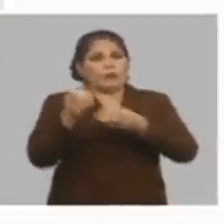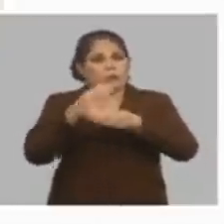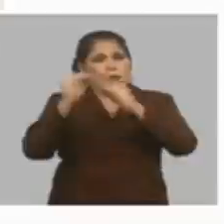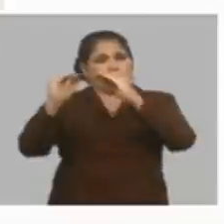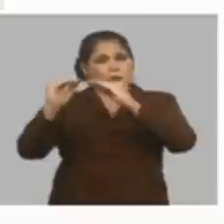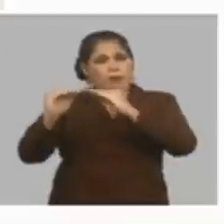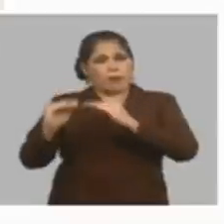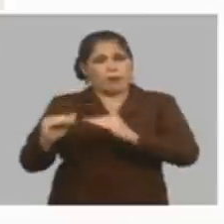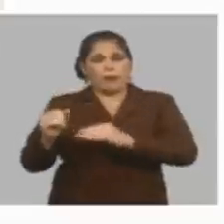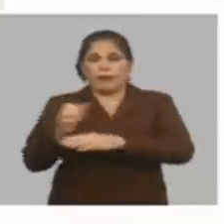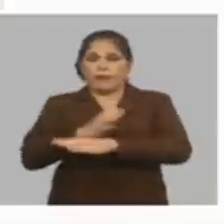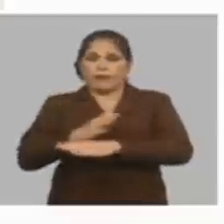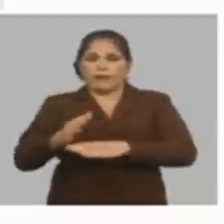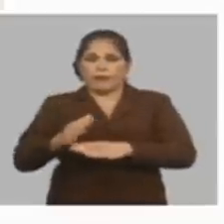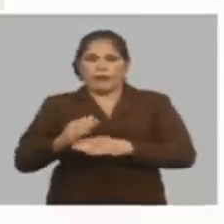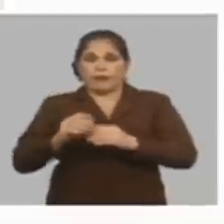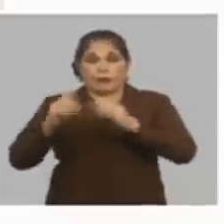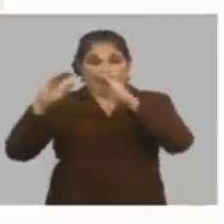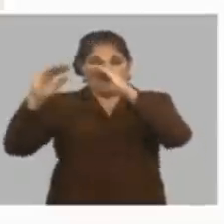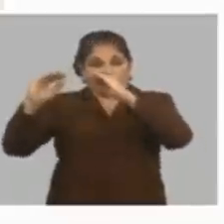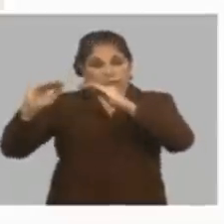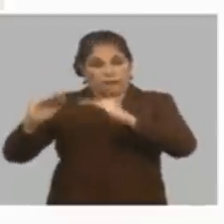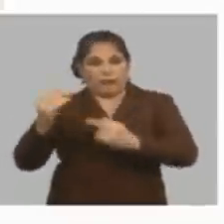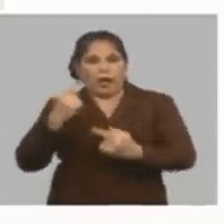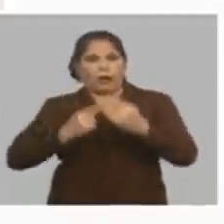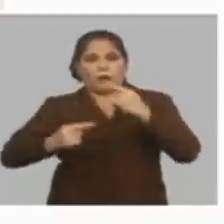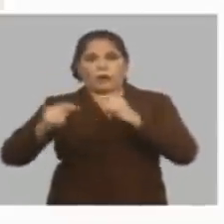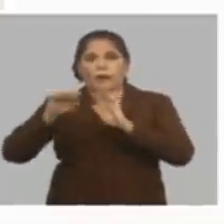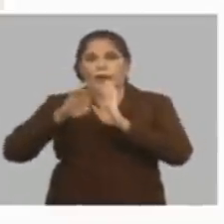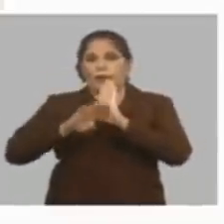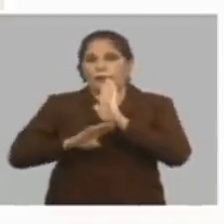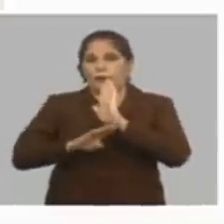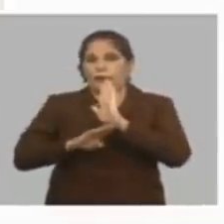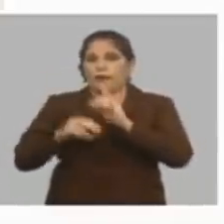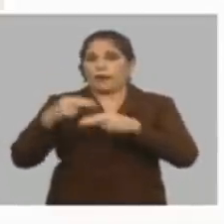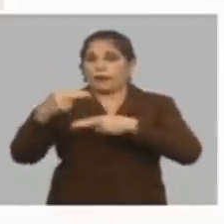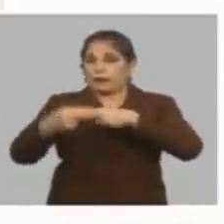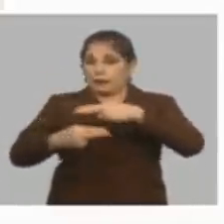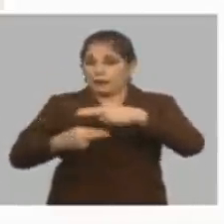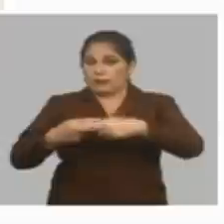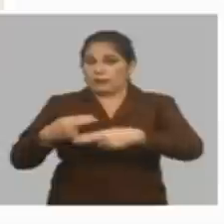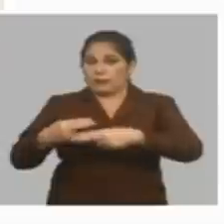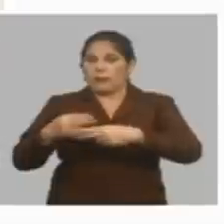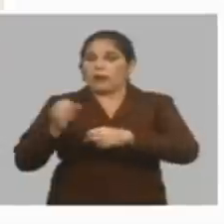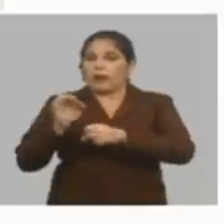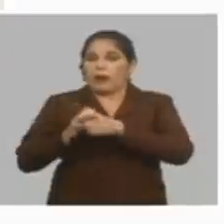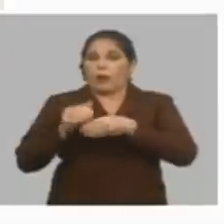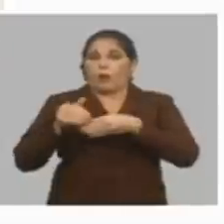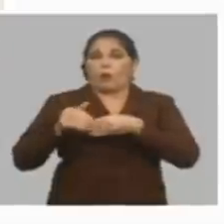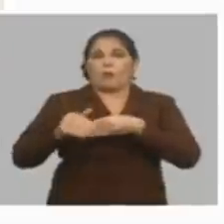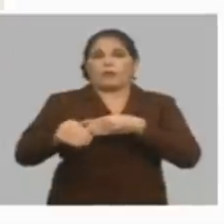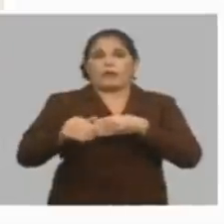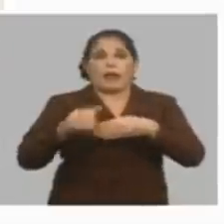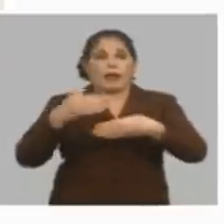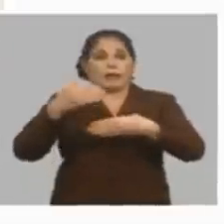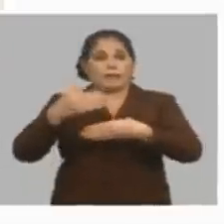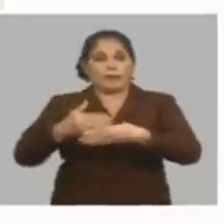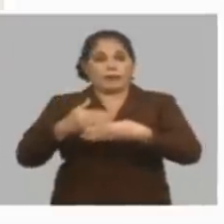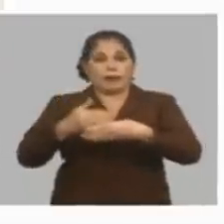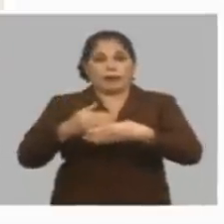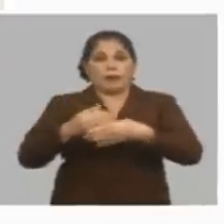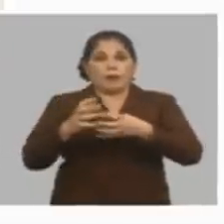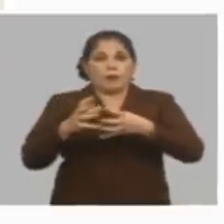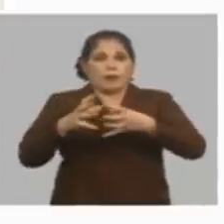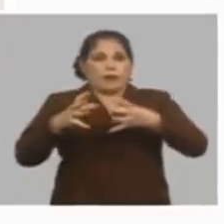esos productos estas son algunas de las medidas que se han diseñado para empezar a limitar la inflación